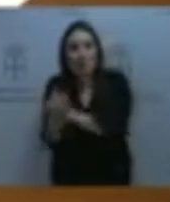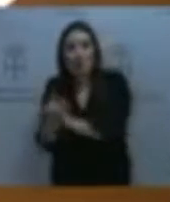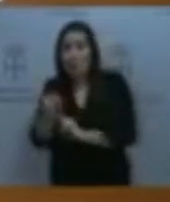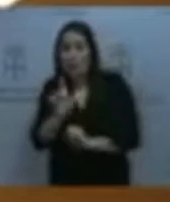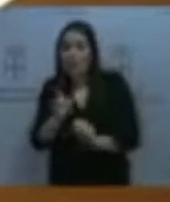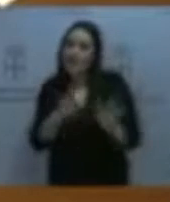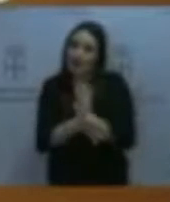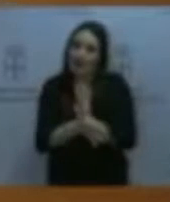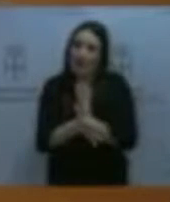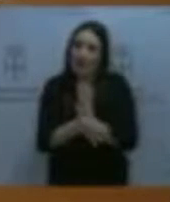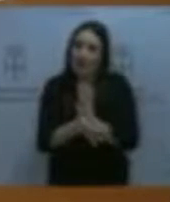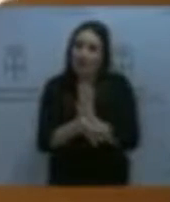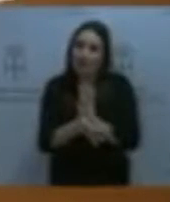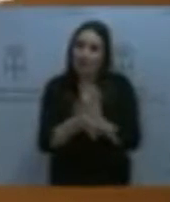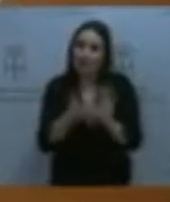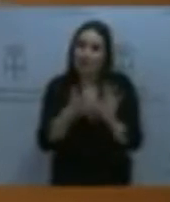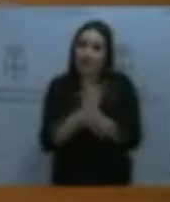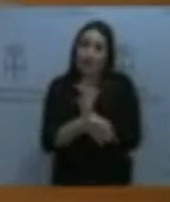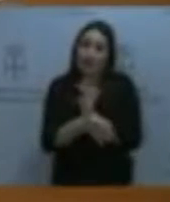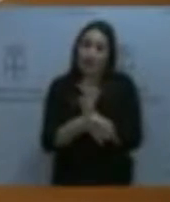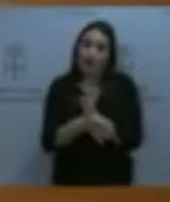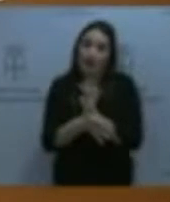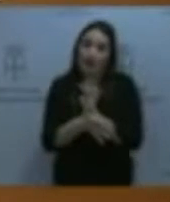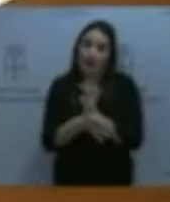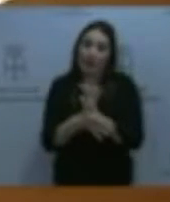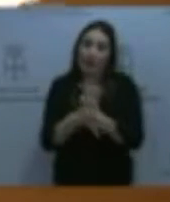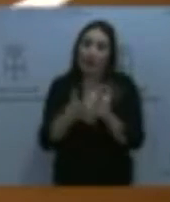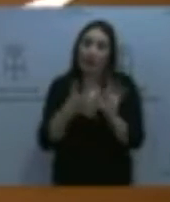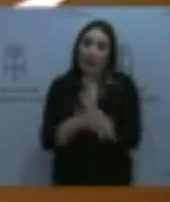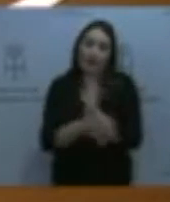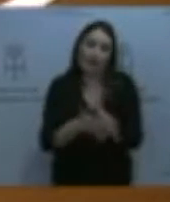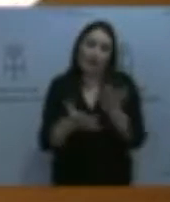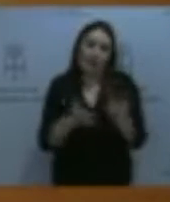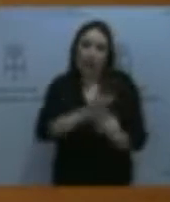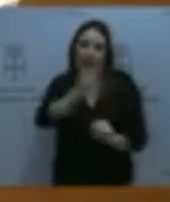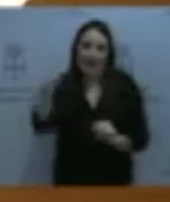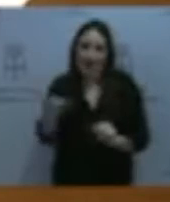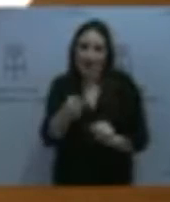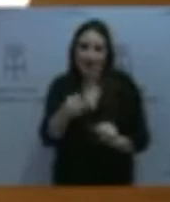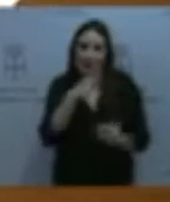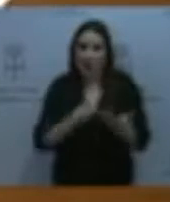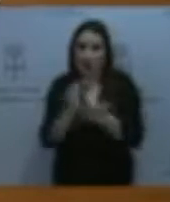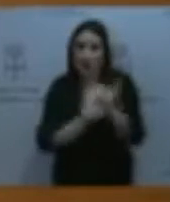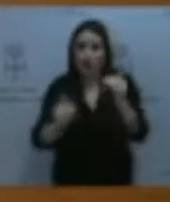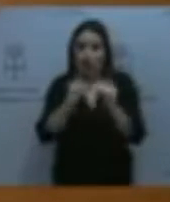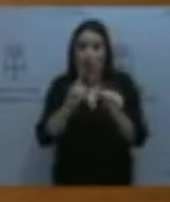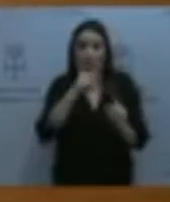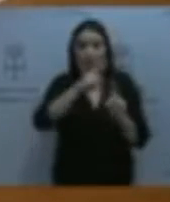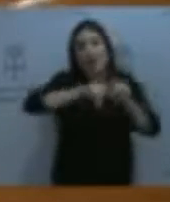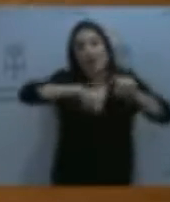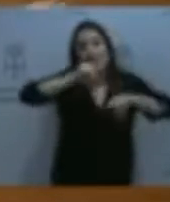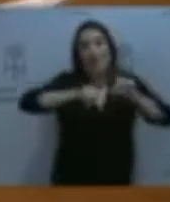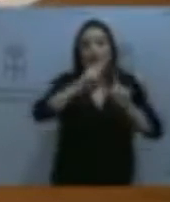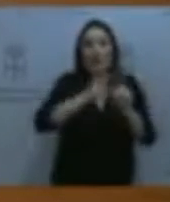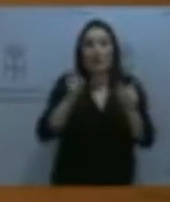generado, y así se interpretó en la organización, en las mesas sectoriales, un agravio comparativo entre diferentes categorías profesionales,